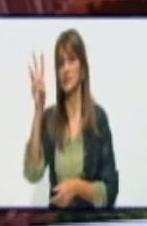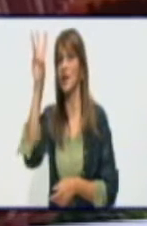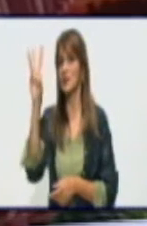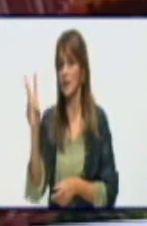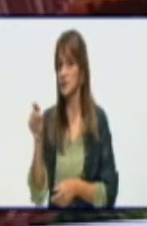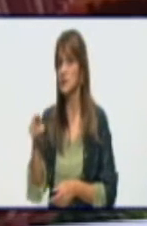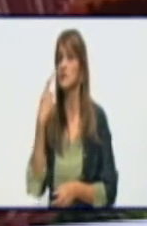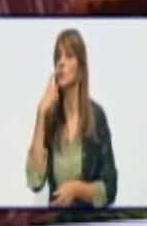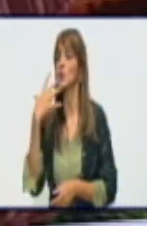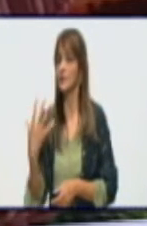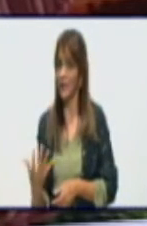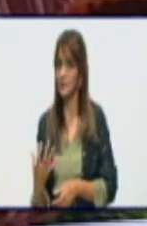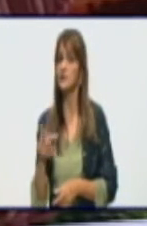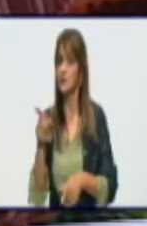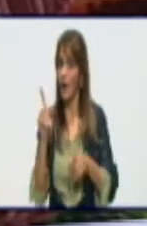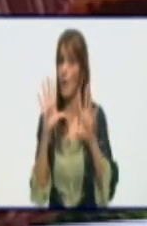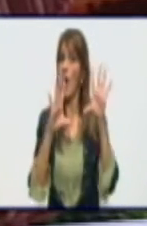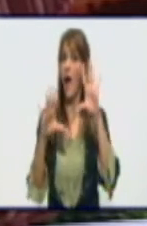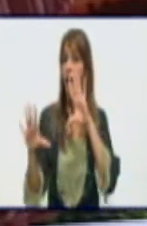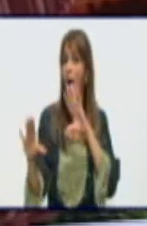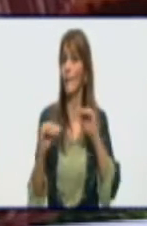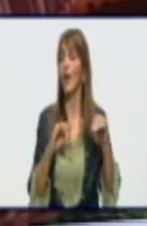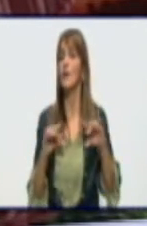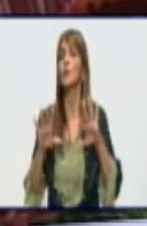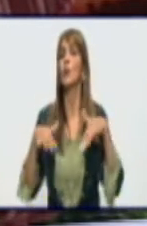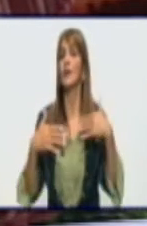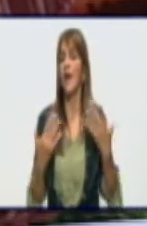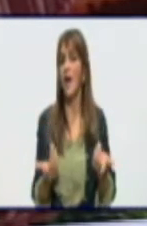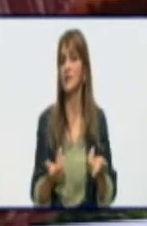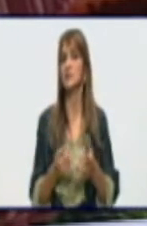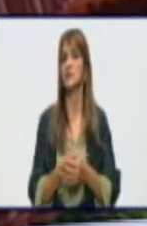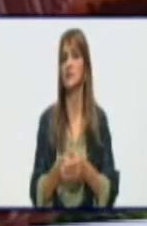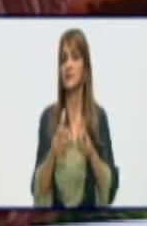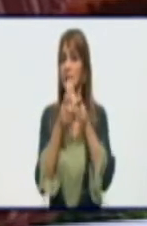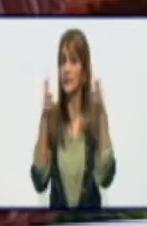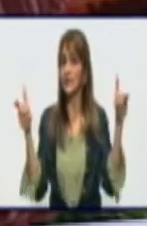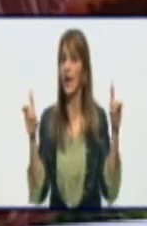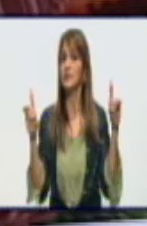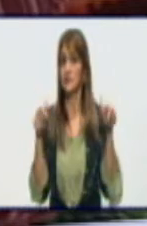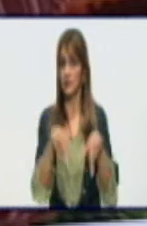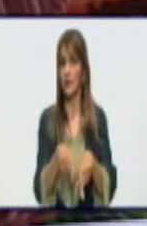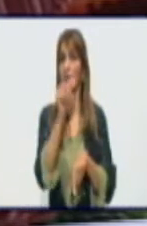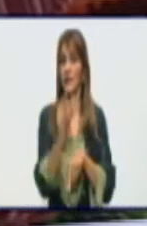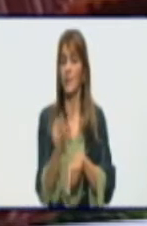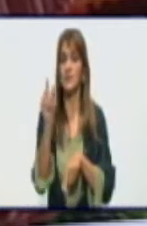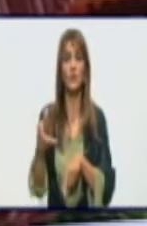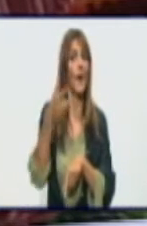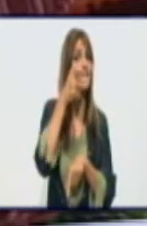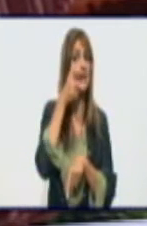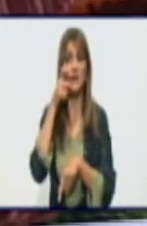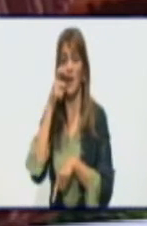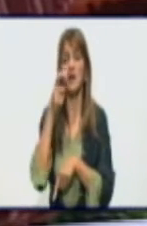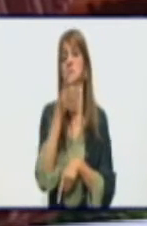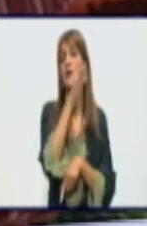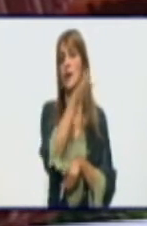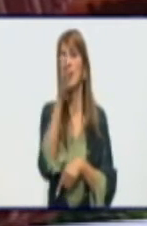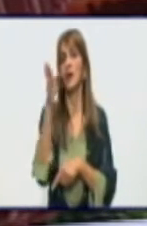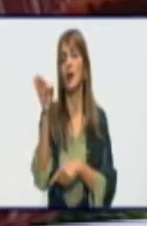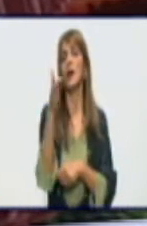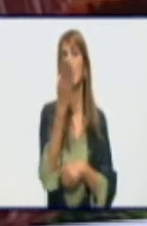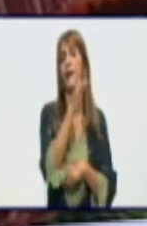Estamos hablando de que hay un alto por ciento de vigilancia en la pesquisa. Y los